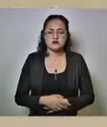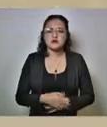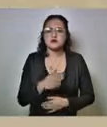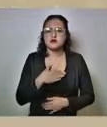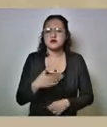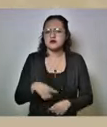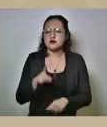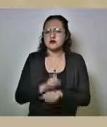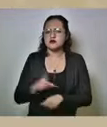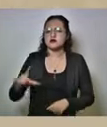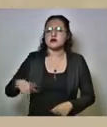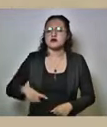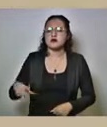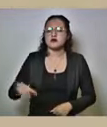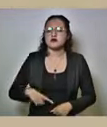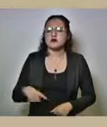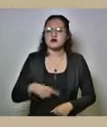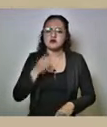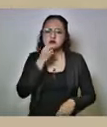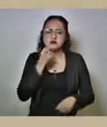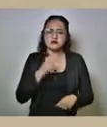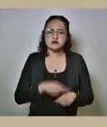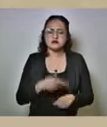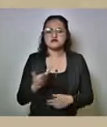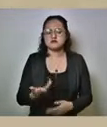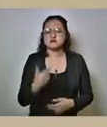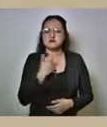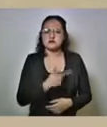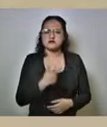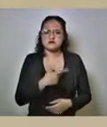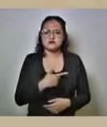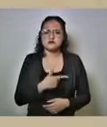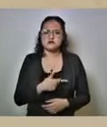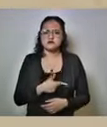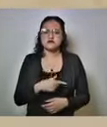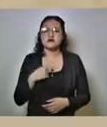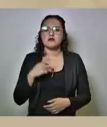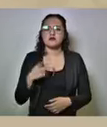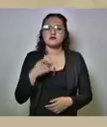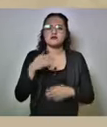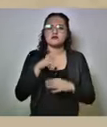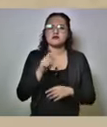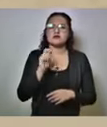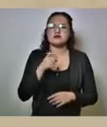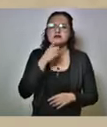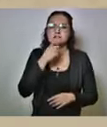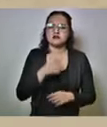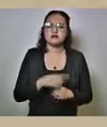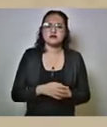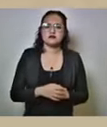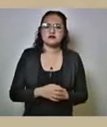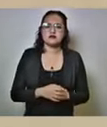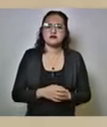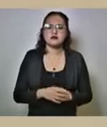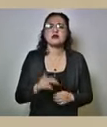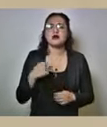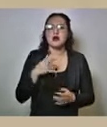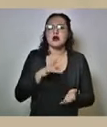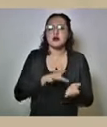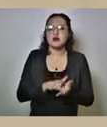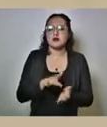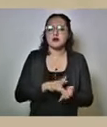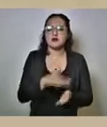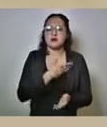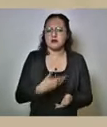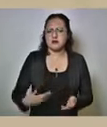días gobernador y secretarios a mí me gustaría abundar sobre esto que mencionas y bien reitera el apoyo al